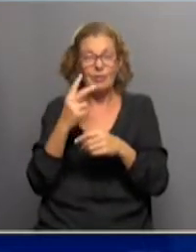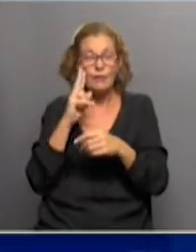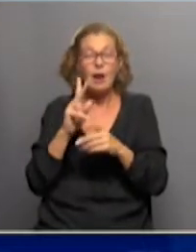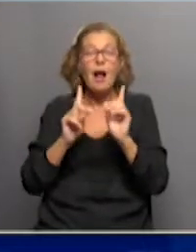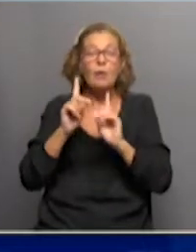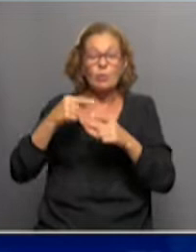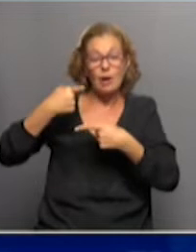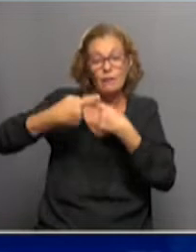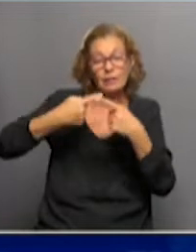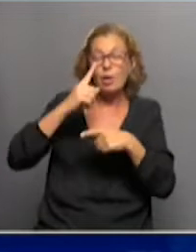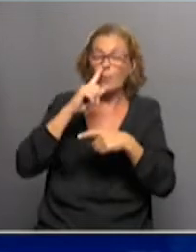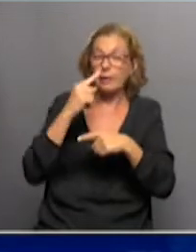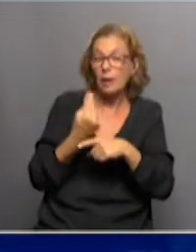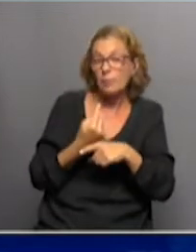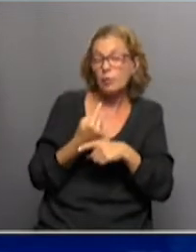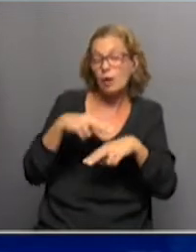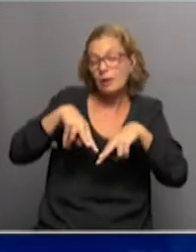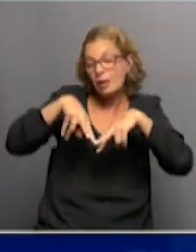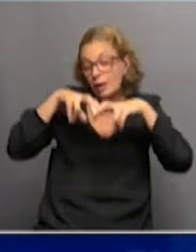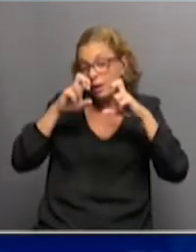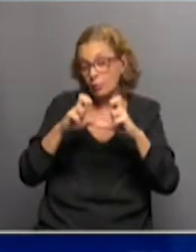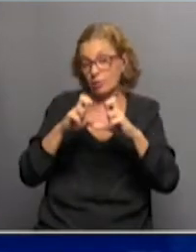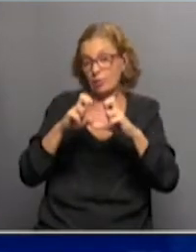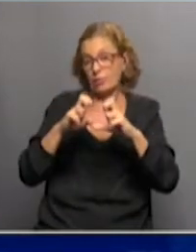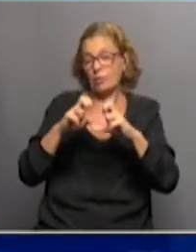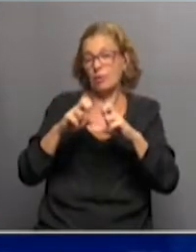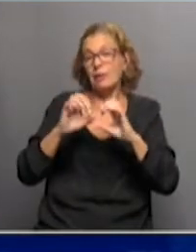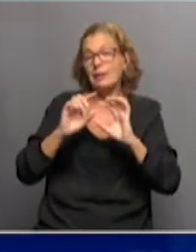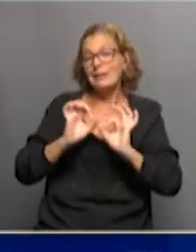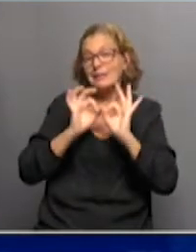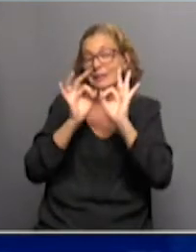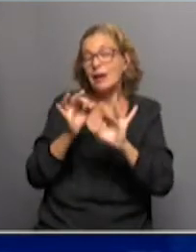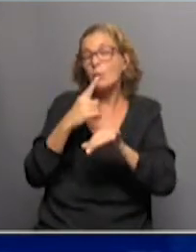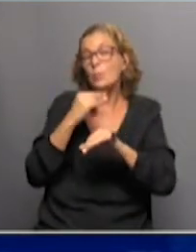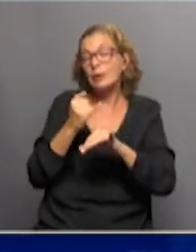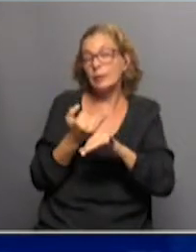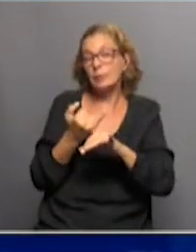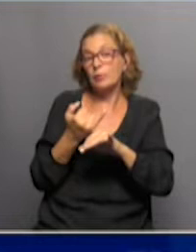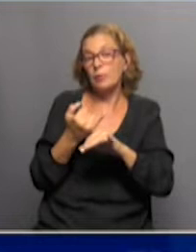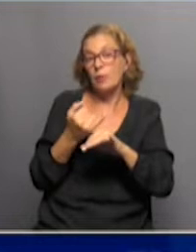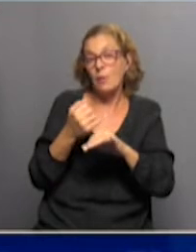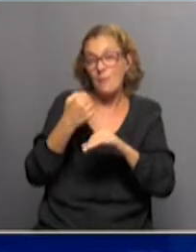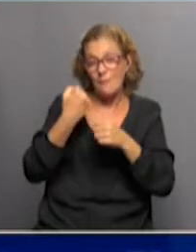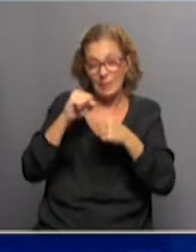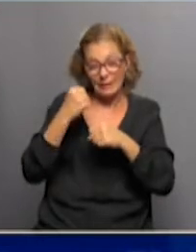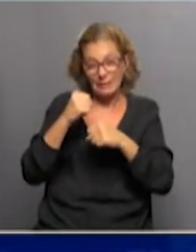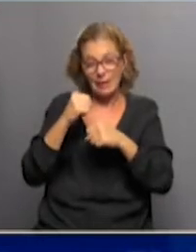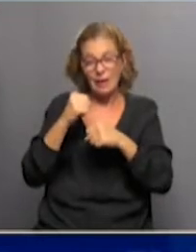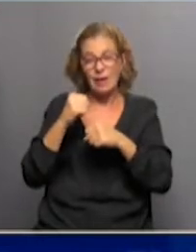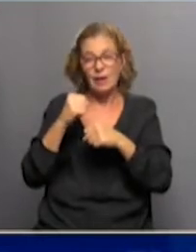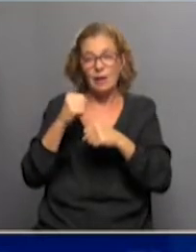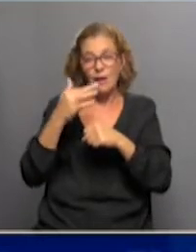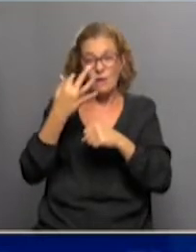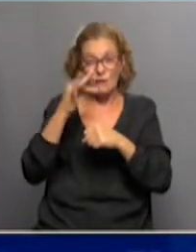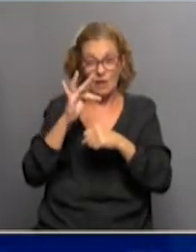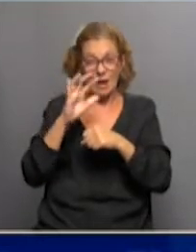Algunas han avanzado más rápido y han logrado, por ejemplo, tener ensayos de fase 3 con un número muy